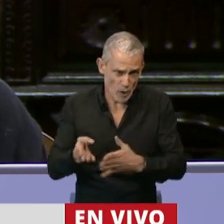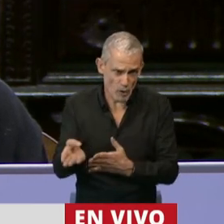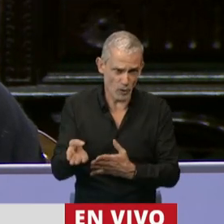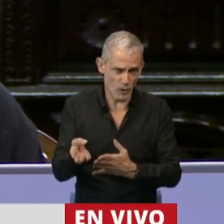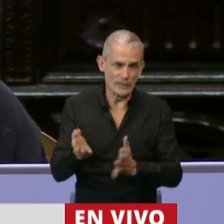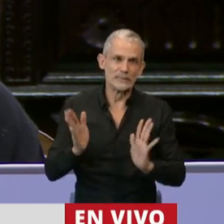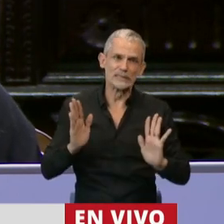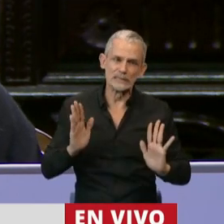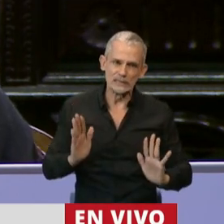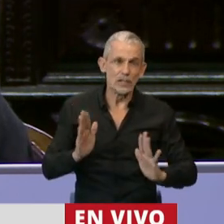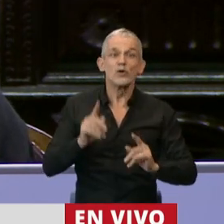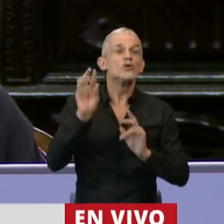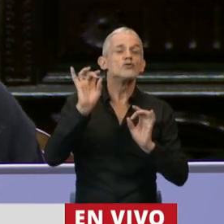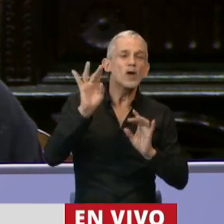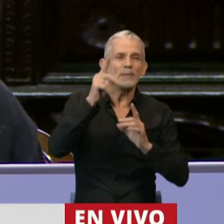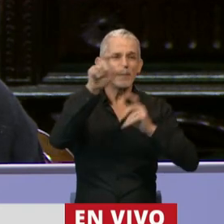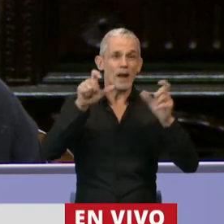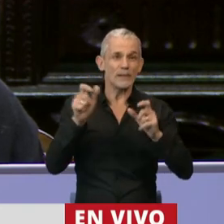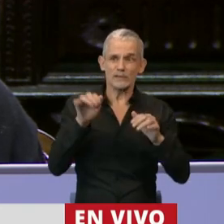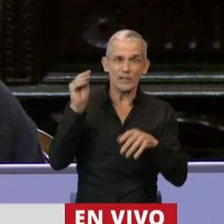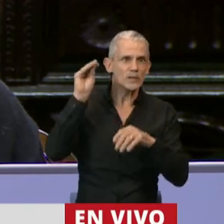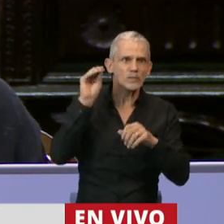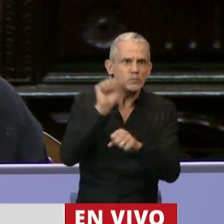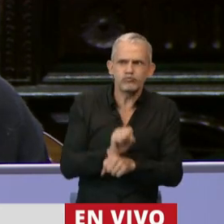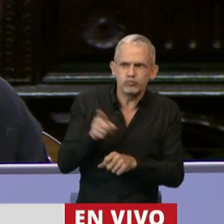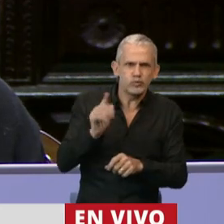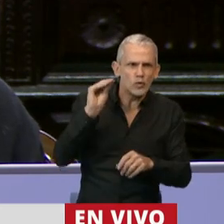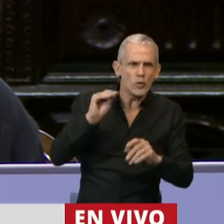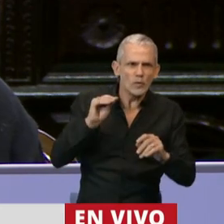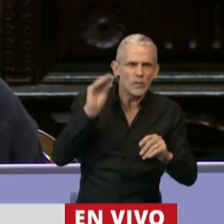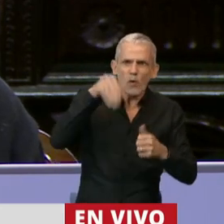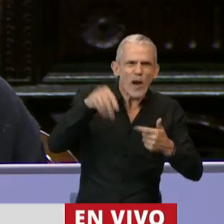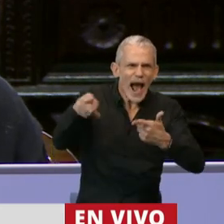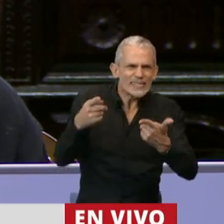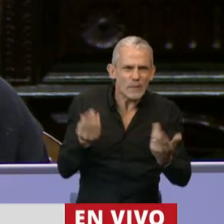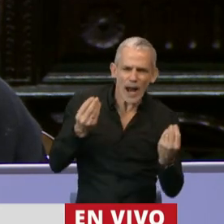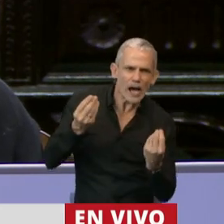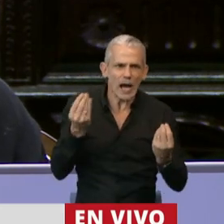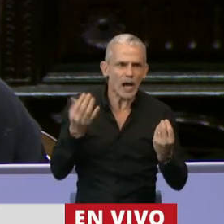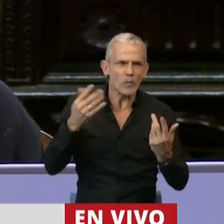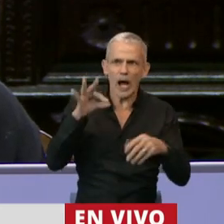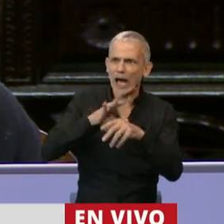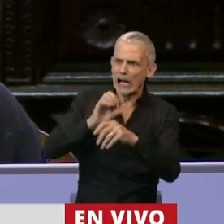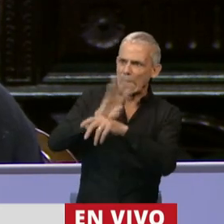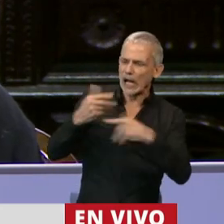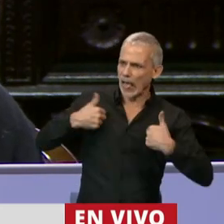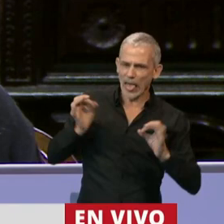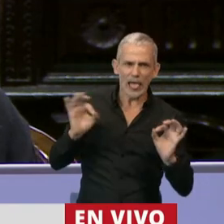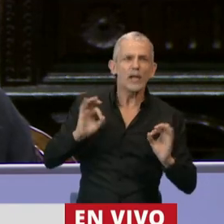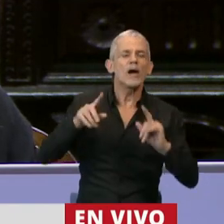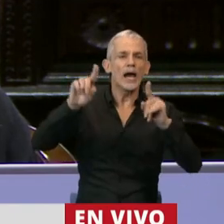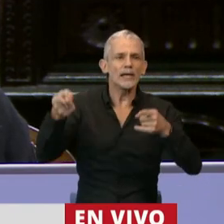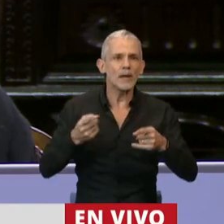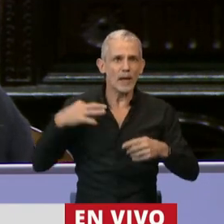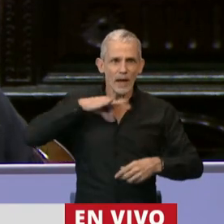no sólo para aquellos que no encuentren la atención necesaria ante la enfermedad sino también por la propia